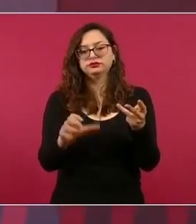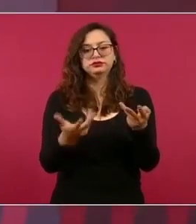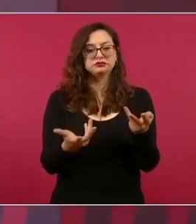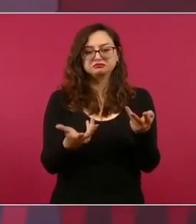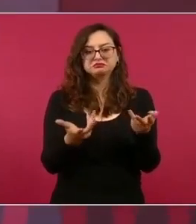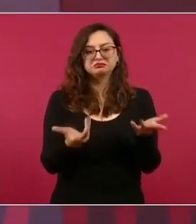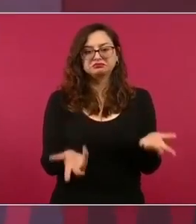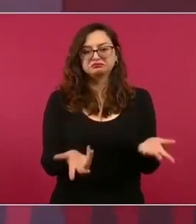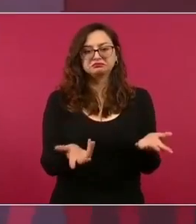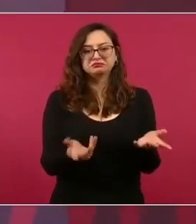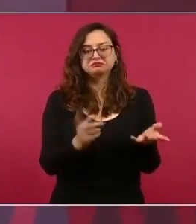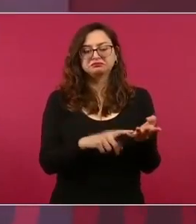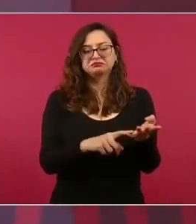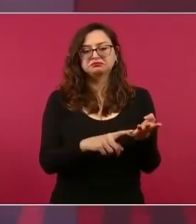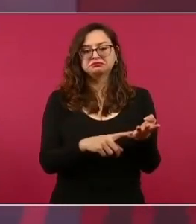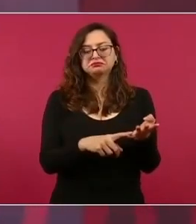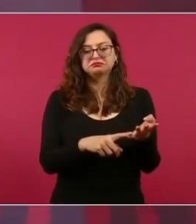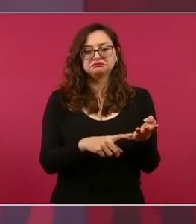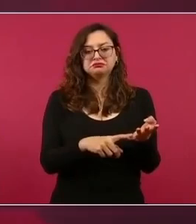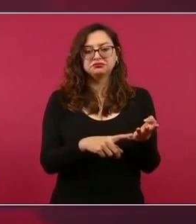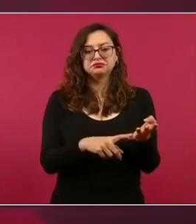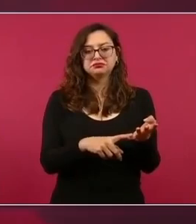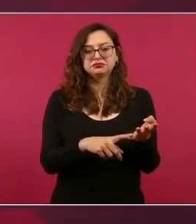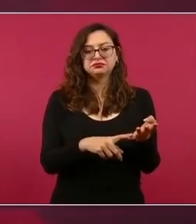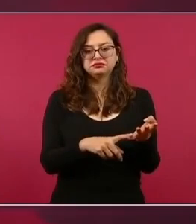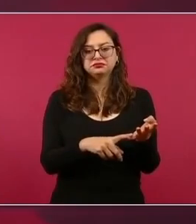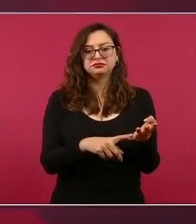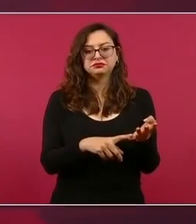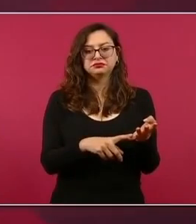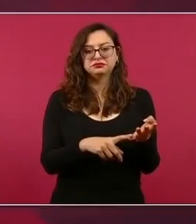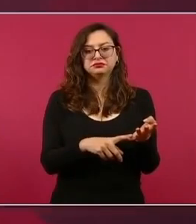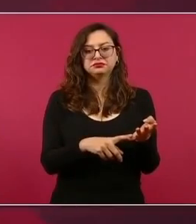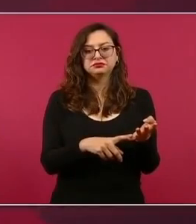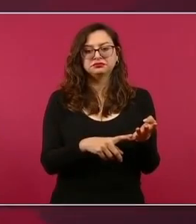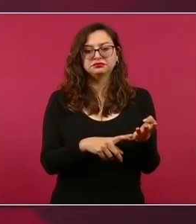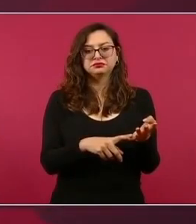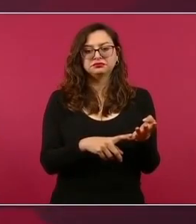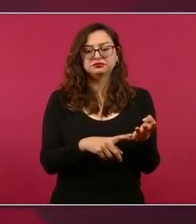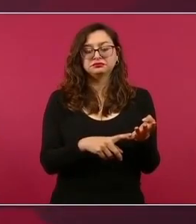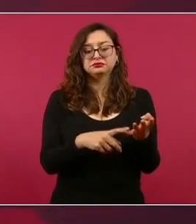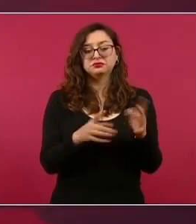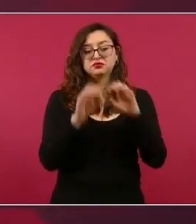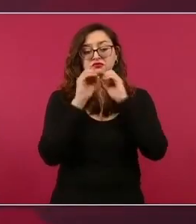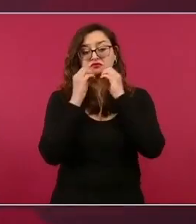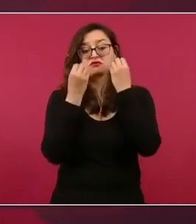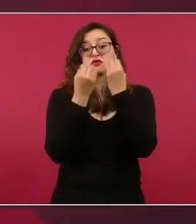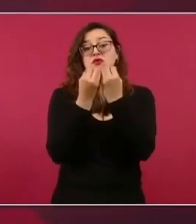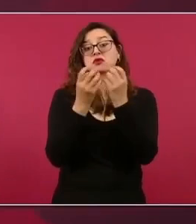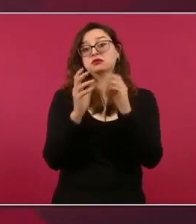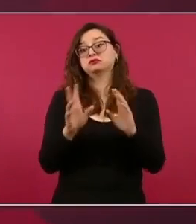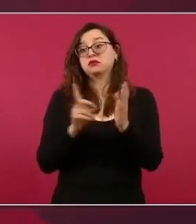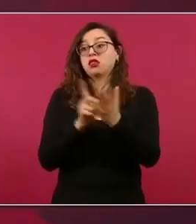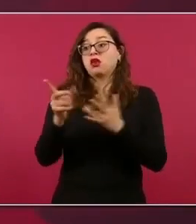a organismos supuestamente defensores de